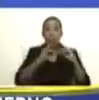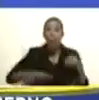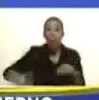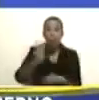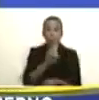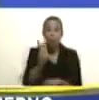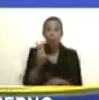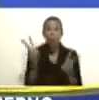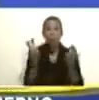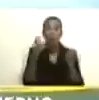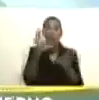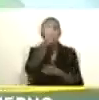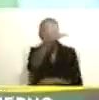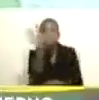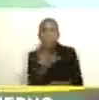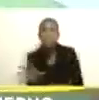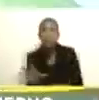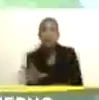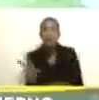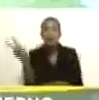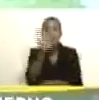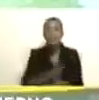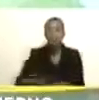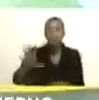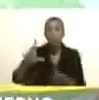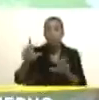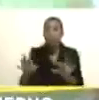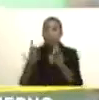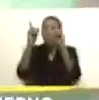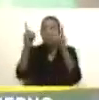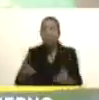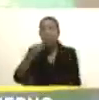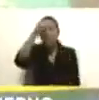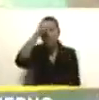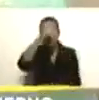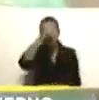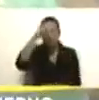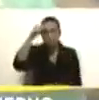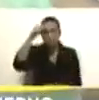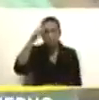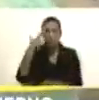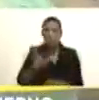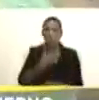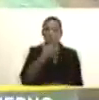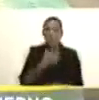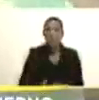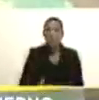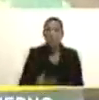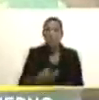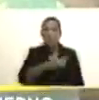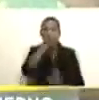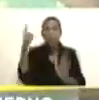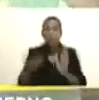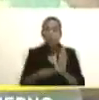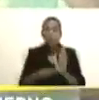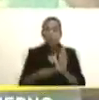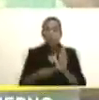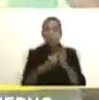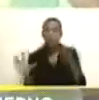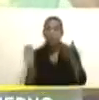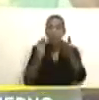el nuevo mapa de Venezuela con la decisión del domingo 3 de diciembre. Mapa completo,